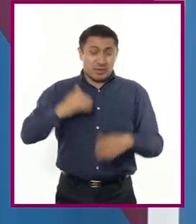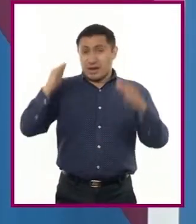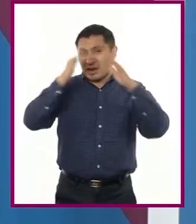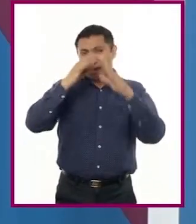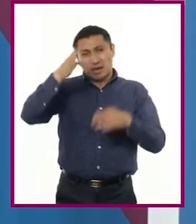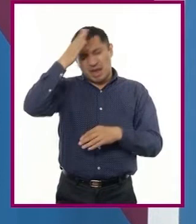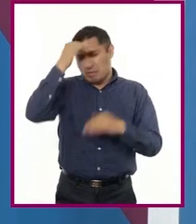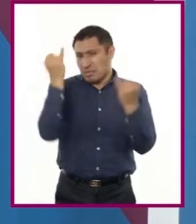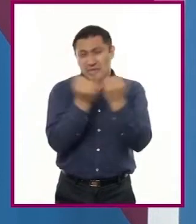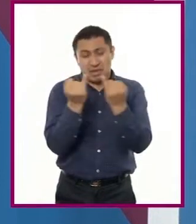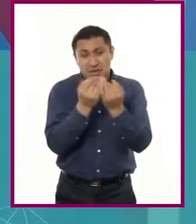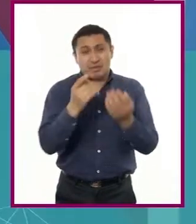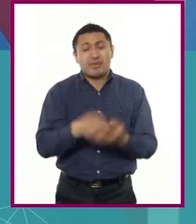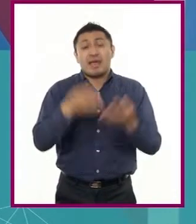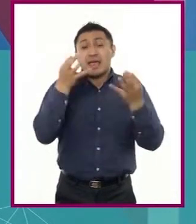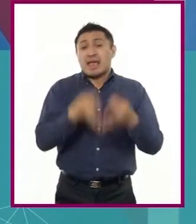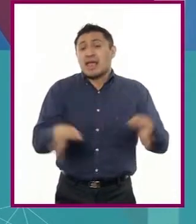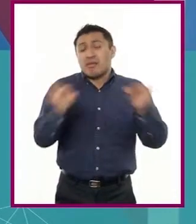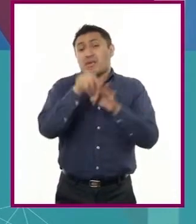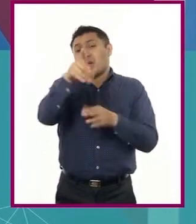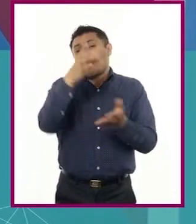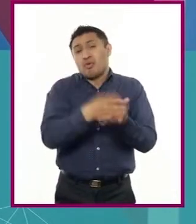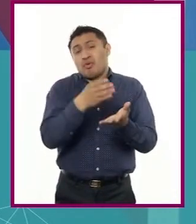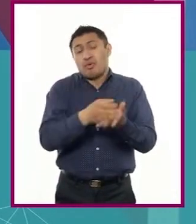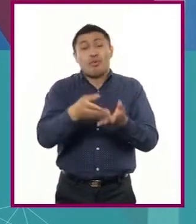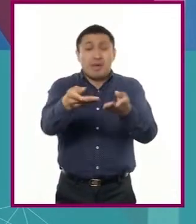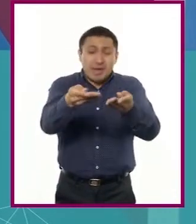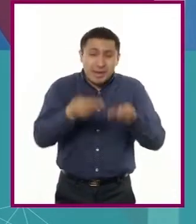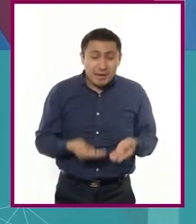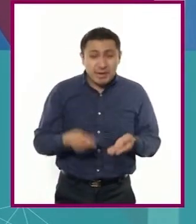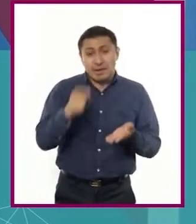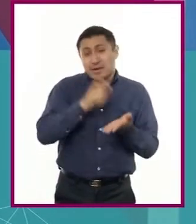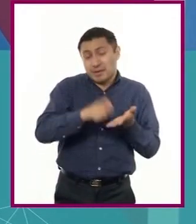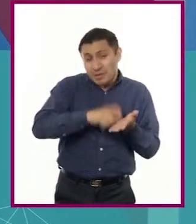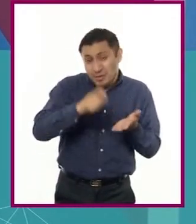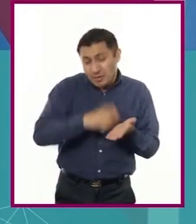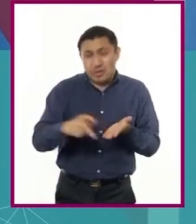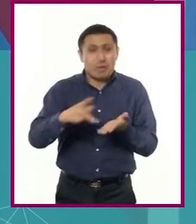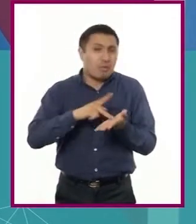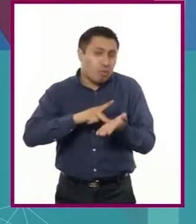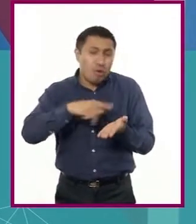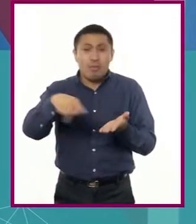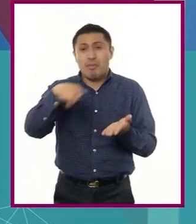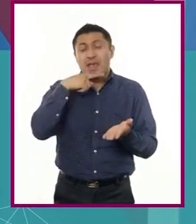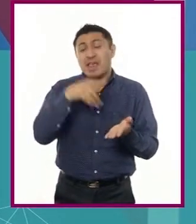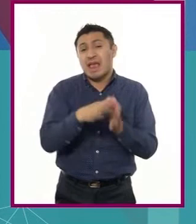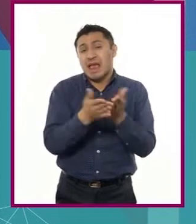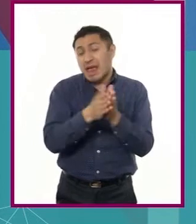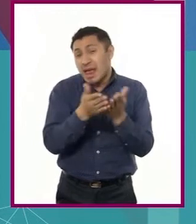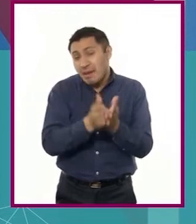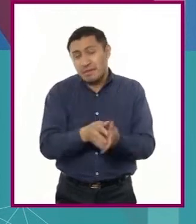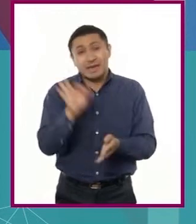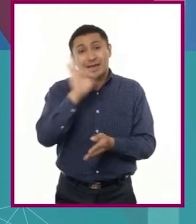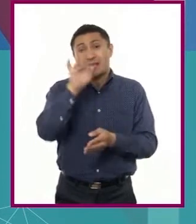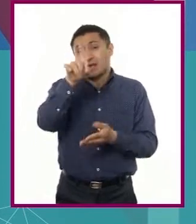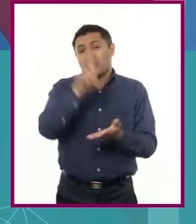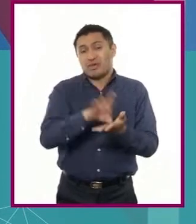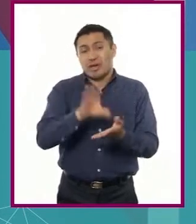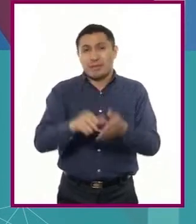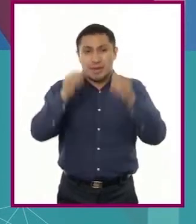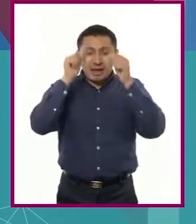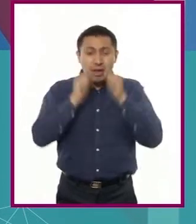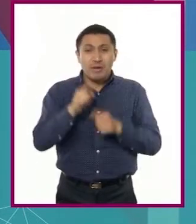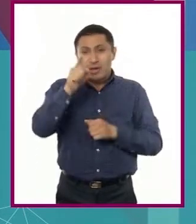importante que tengan cerca su cuaderno, bolígrafo o lápiz y su libro de texto. Si tienen discapacidad visual,